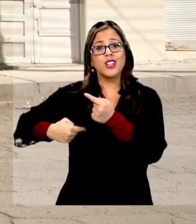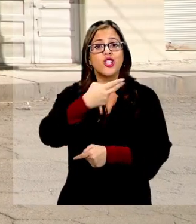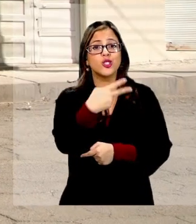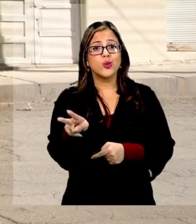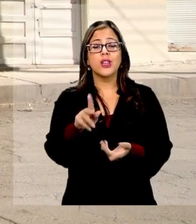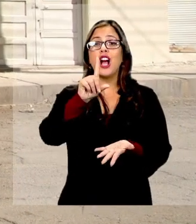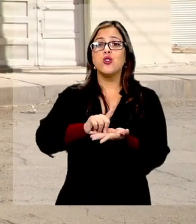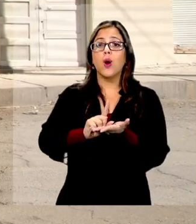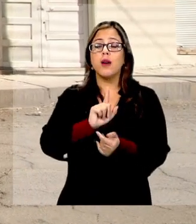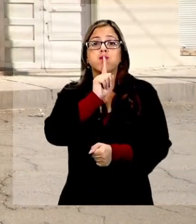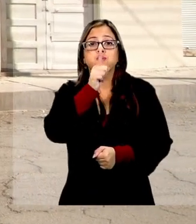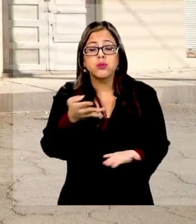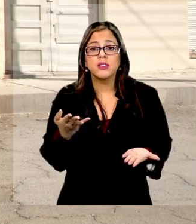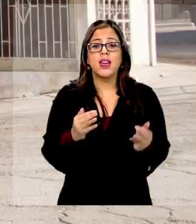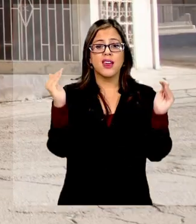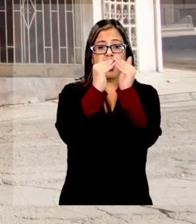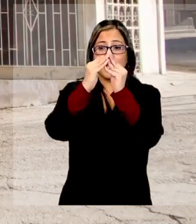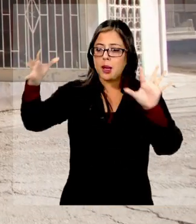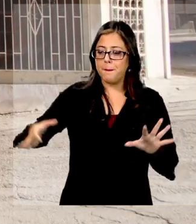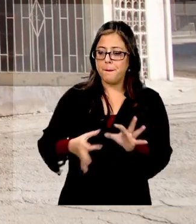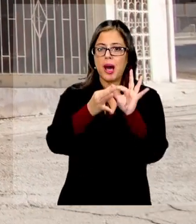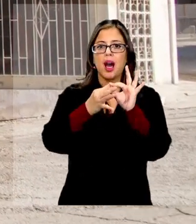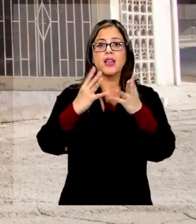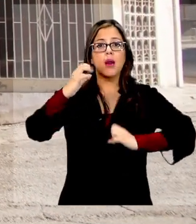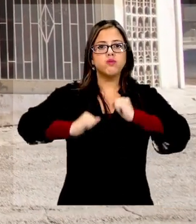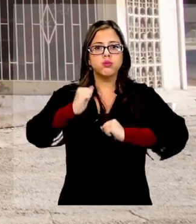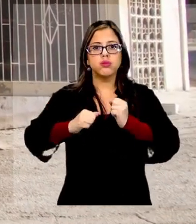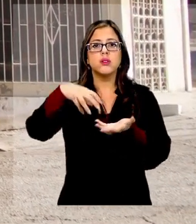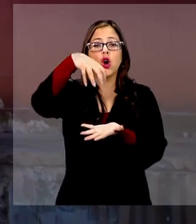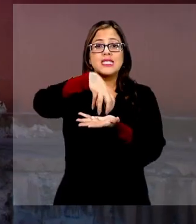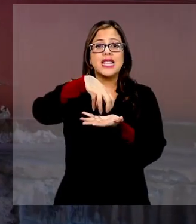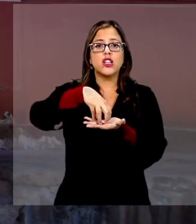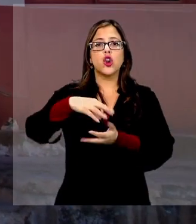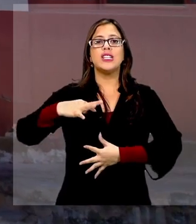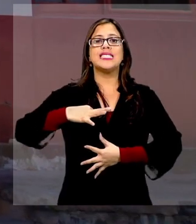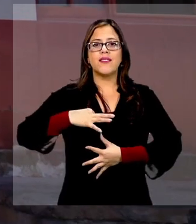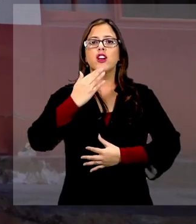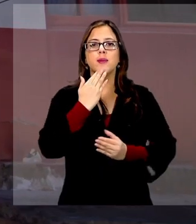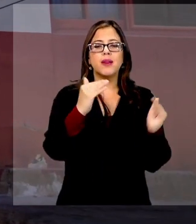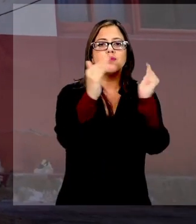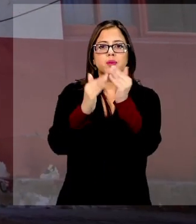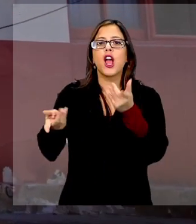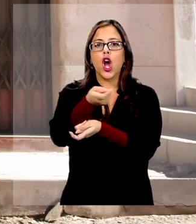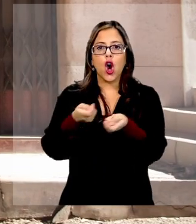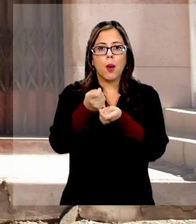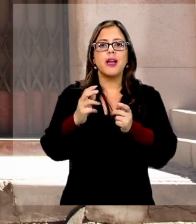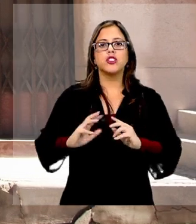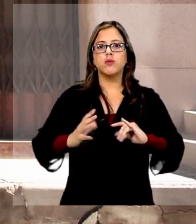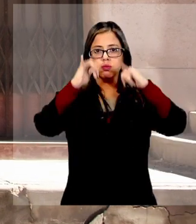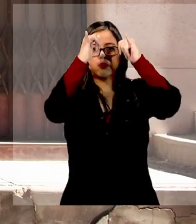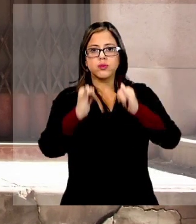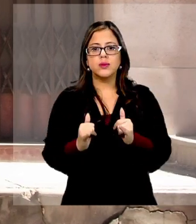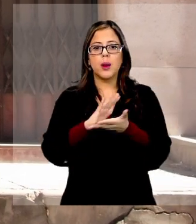La zona típica consiste en casas asociadas a la industria, compuesto por un centro cívico y sectores de vivienda, comercio y